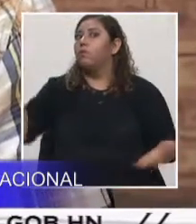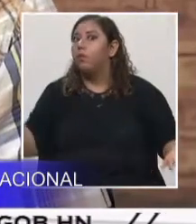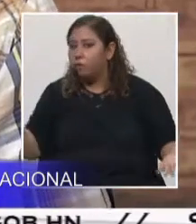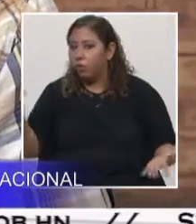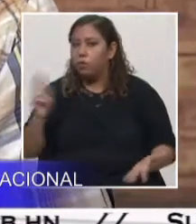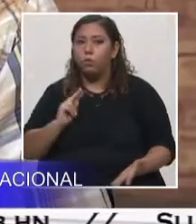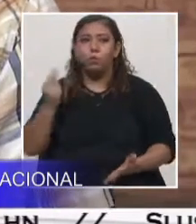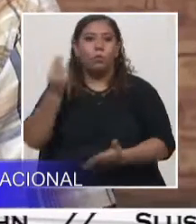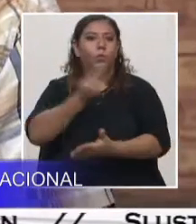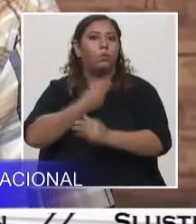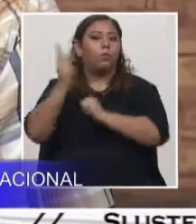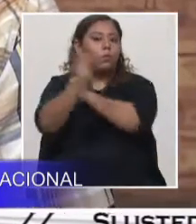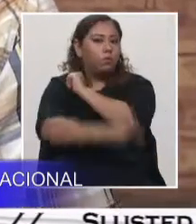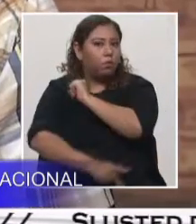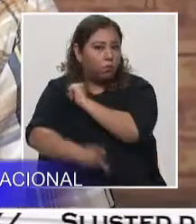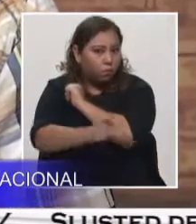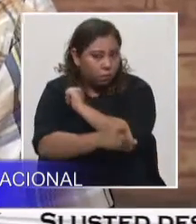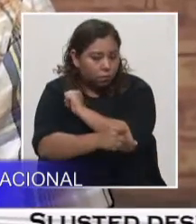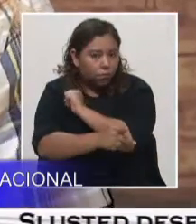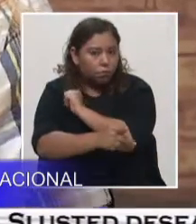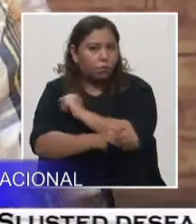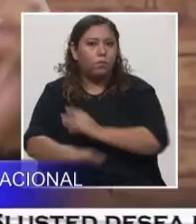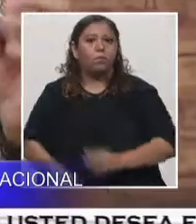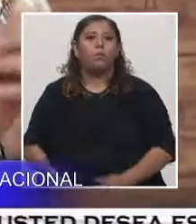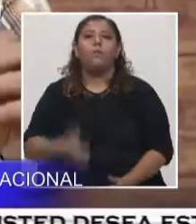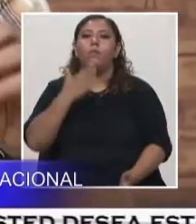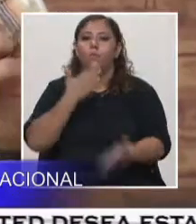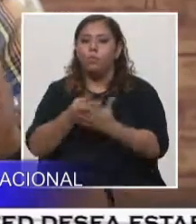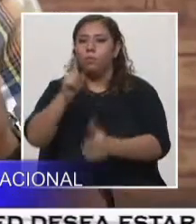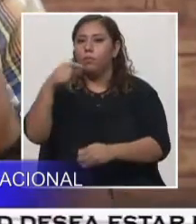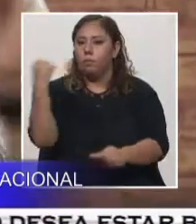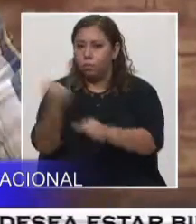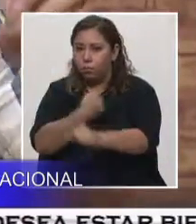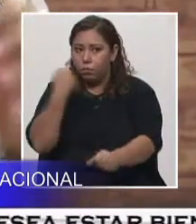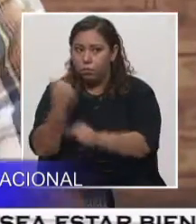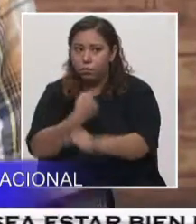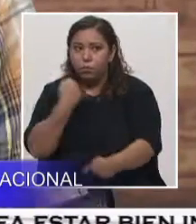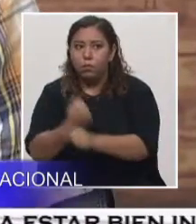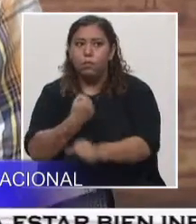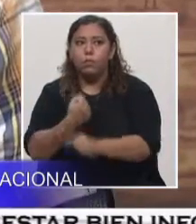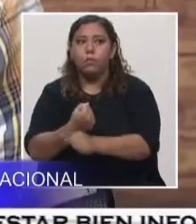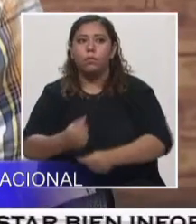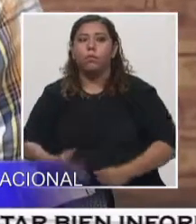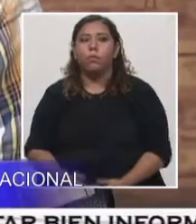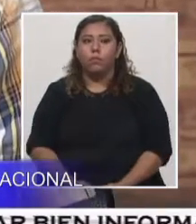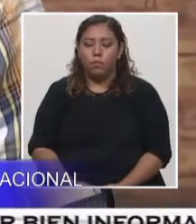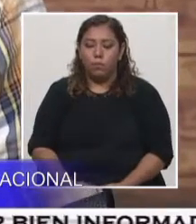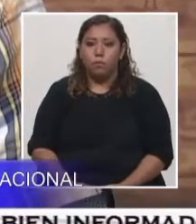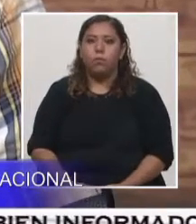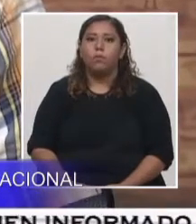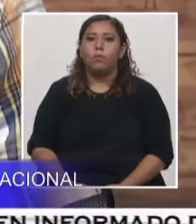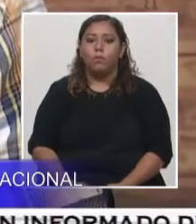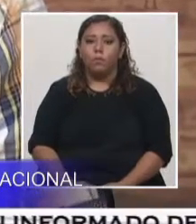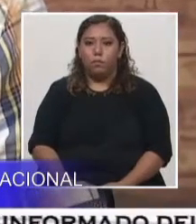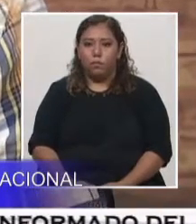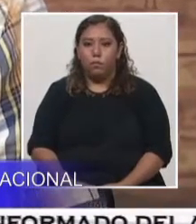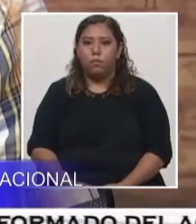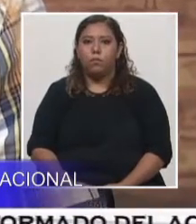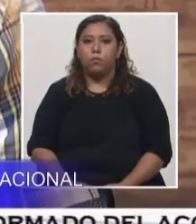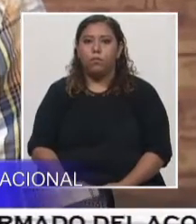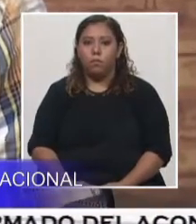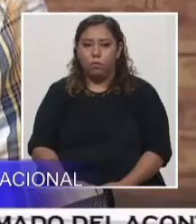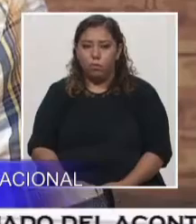una posible, por ejemplo, fuente de trabajo para esas comunidades que están en el interior del país y que necesitan fuente de